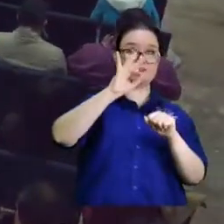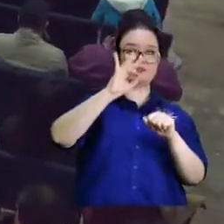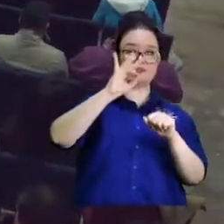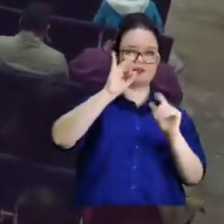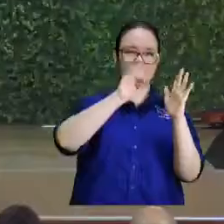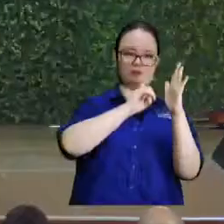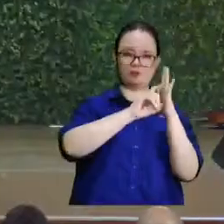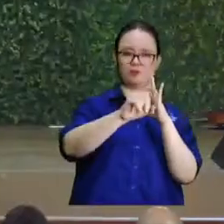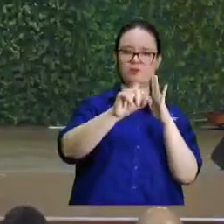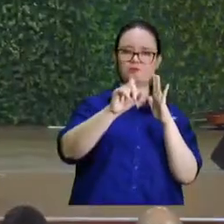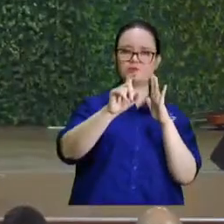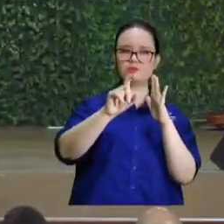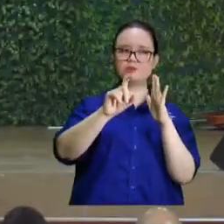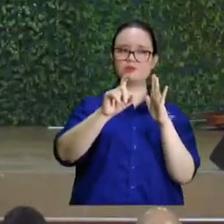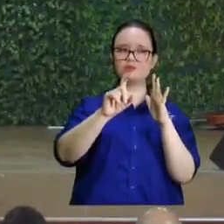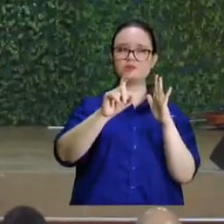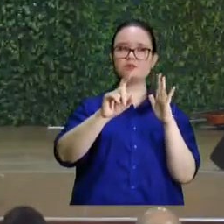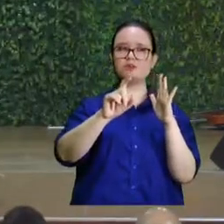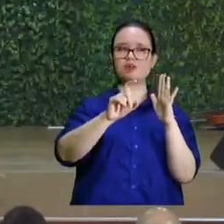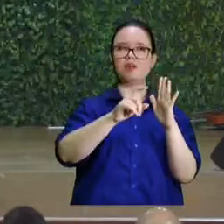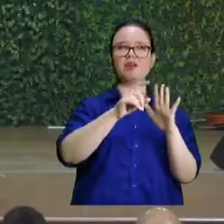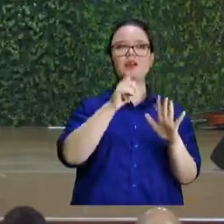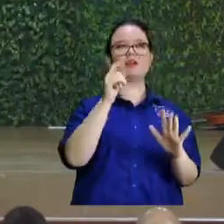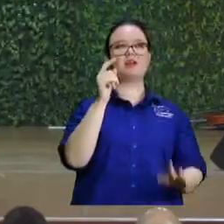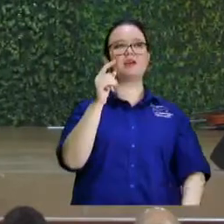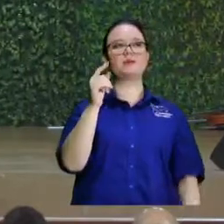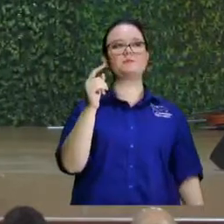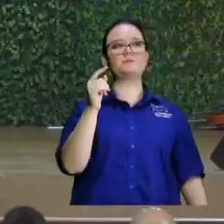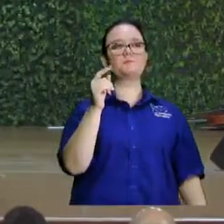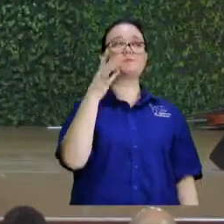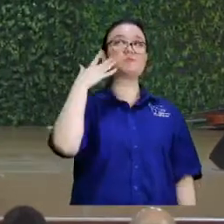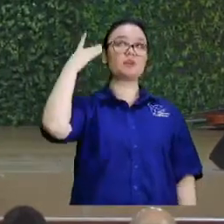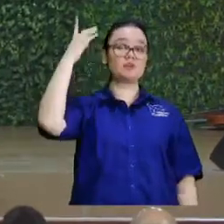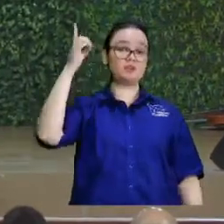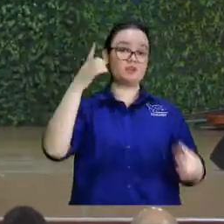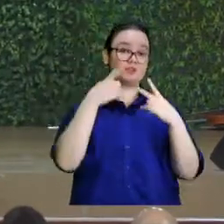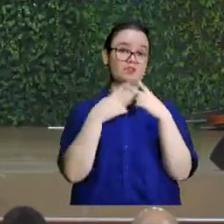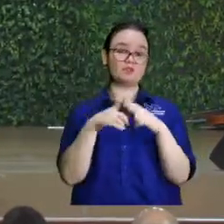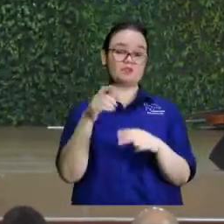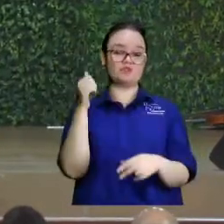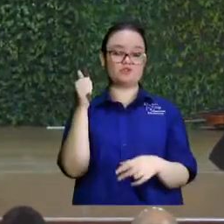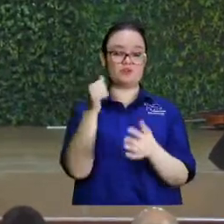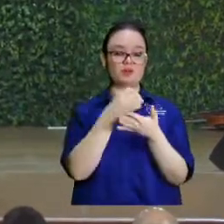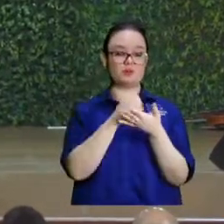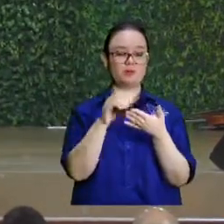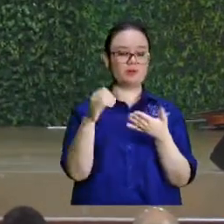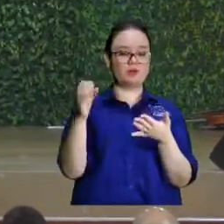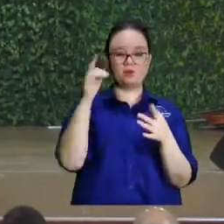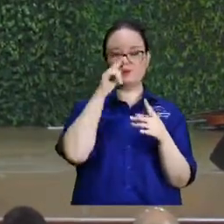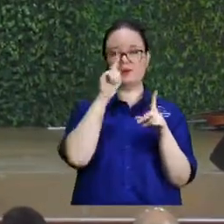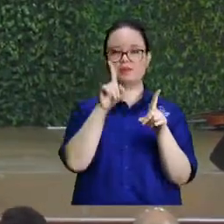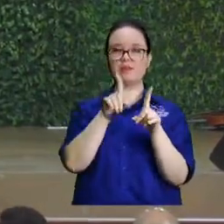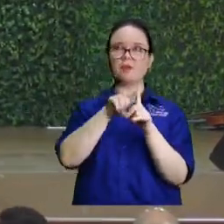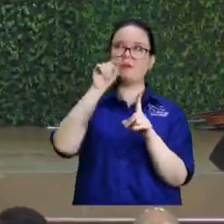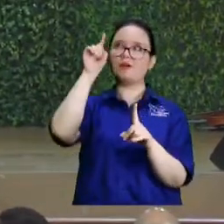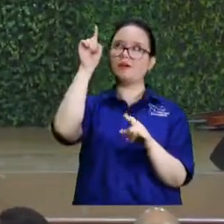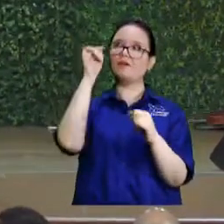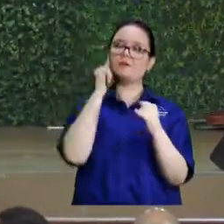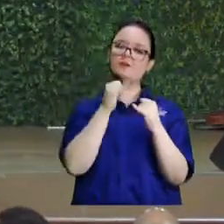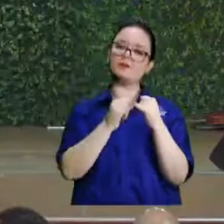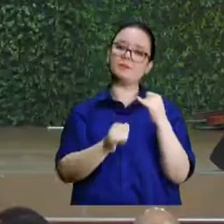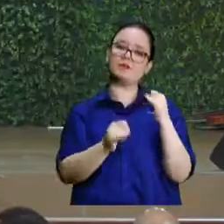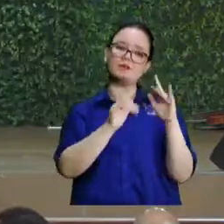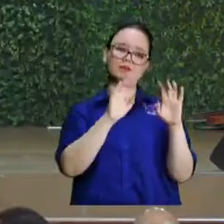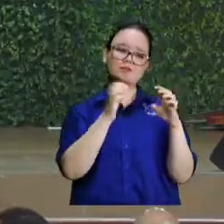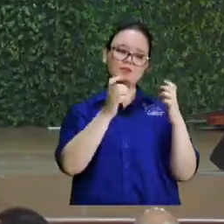eliminar. No tratando, porque lo va a hacer. Porque el que empezó la buena obra, lo va a terminar. Entonces, empieza en los 13